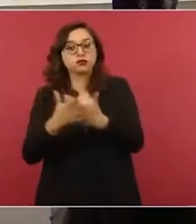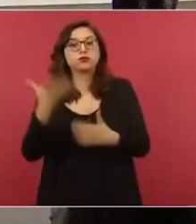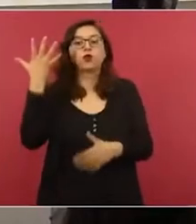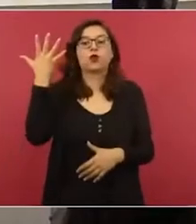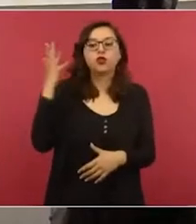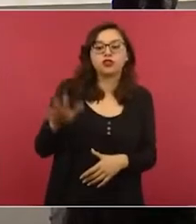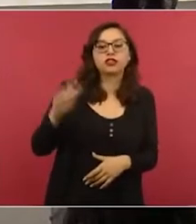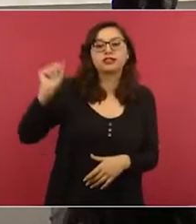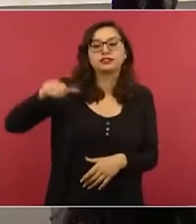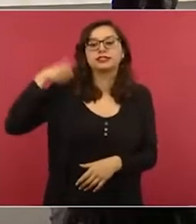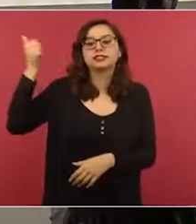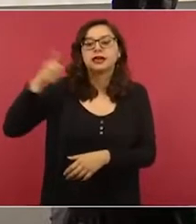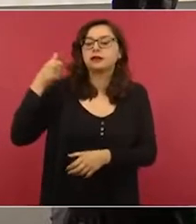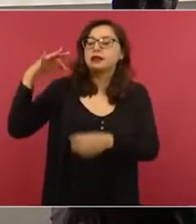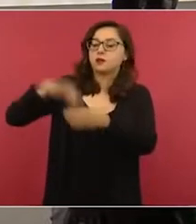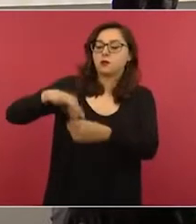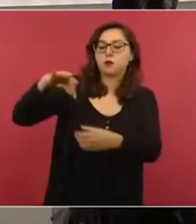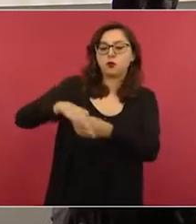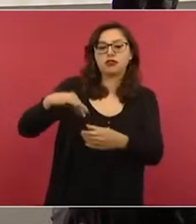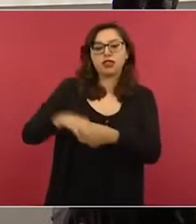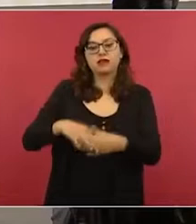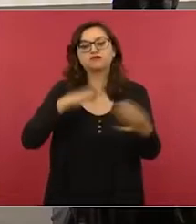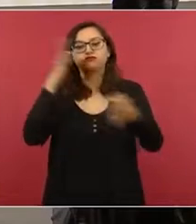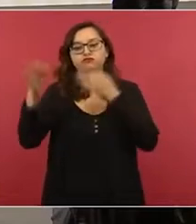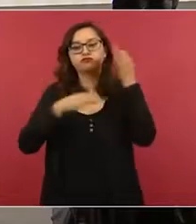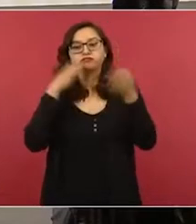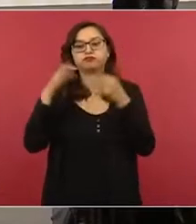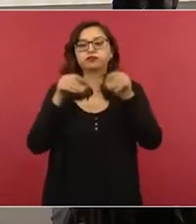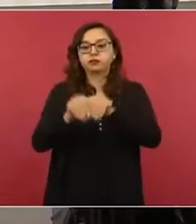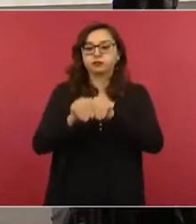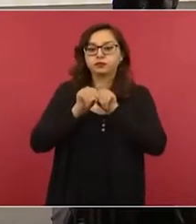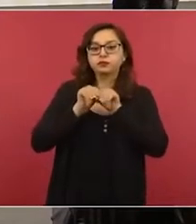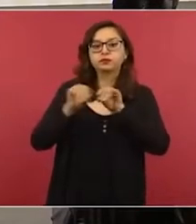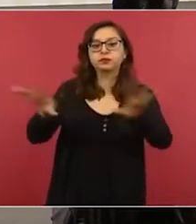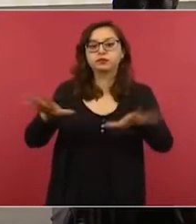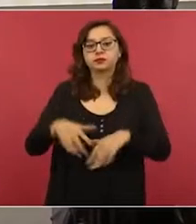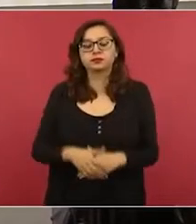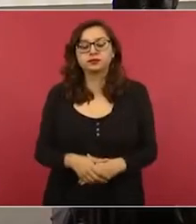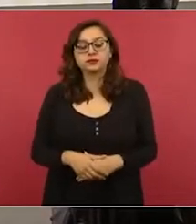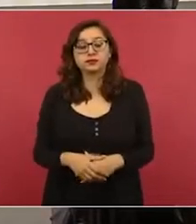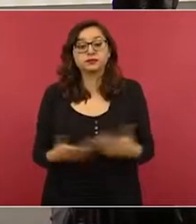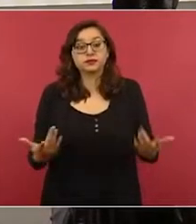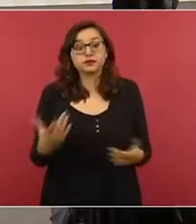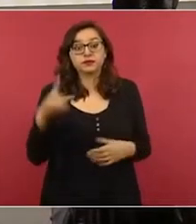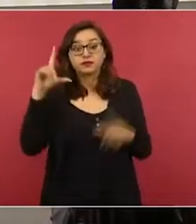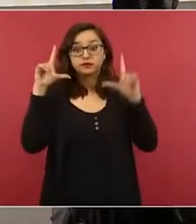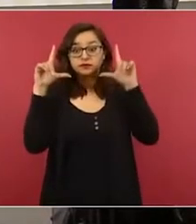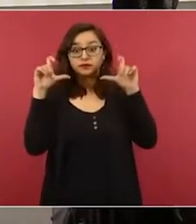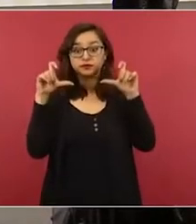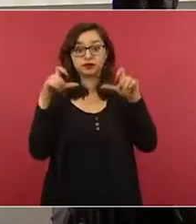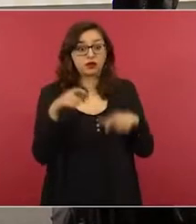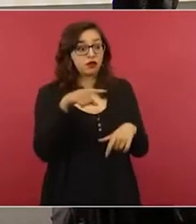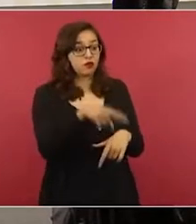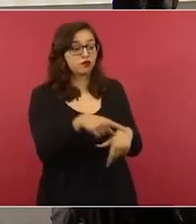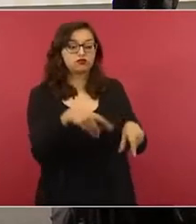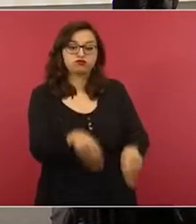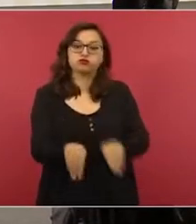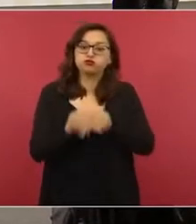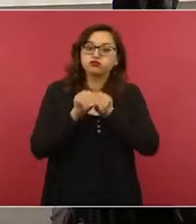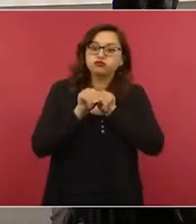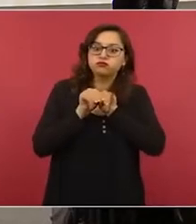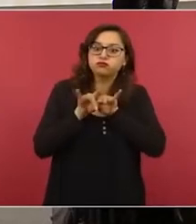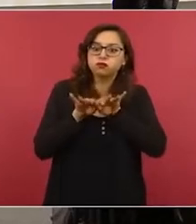revocación de mandato el próximo 10 de abril. La foto circuló profusamente, se viralizó como se dice,